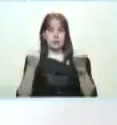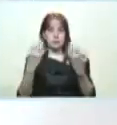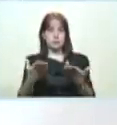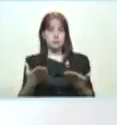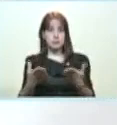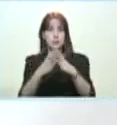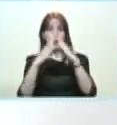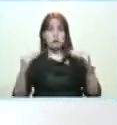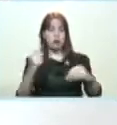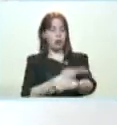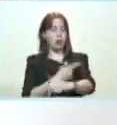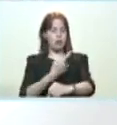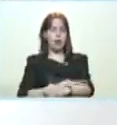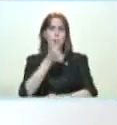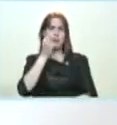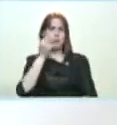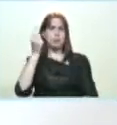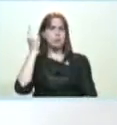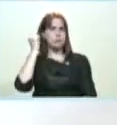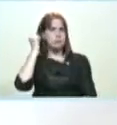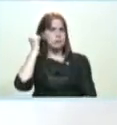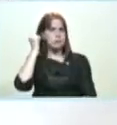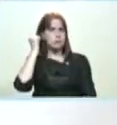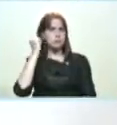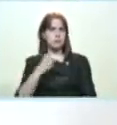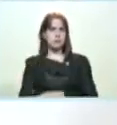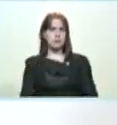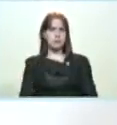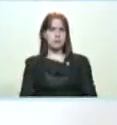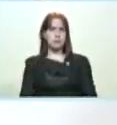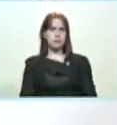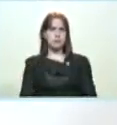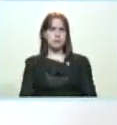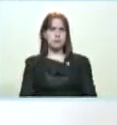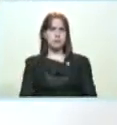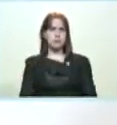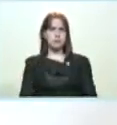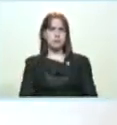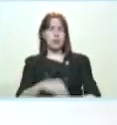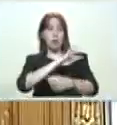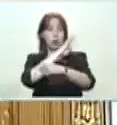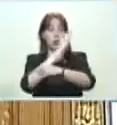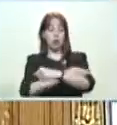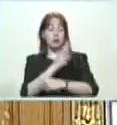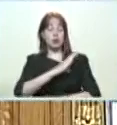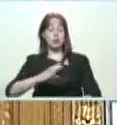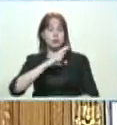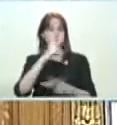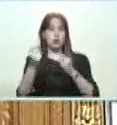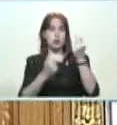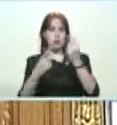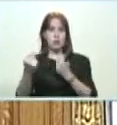ustedes, hermanos, hermanas, una poderosa comisión de economía. Y les digo,